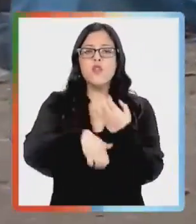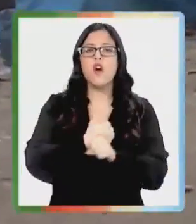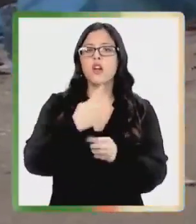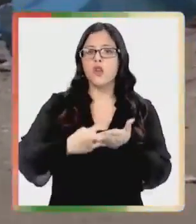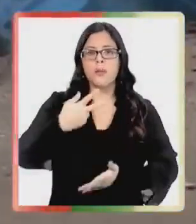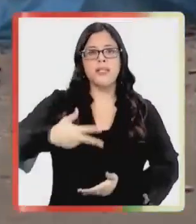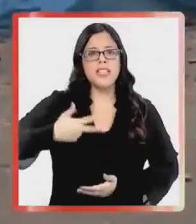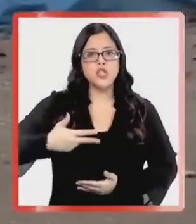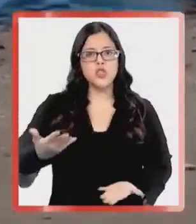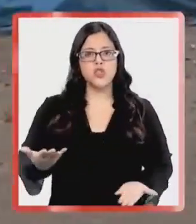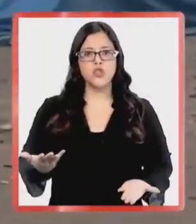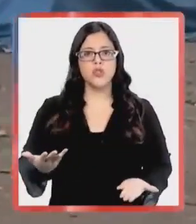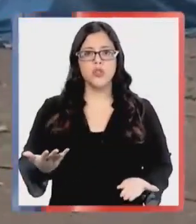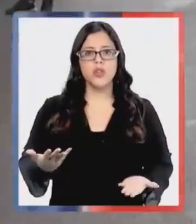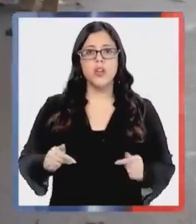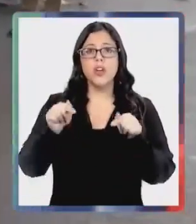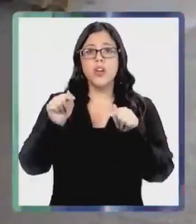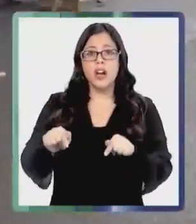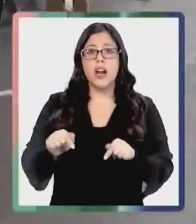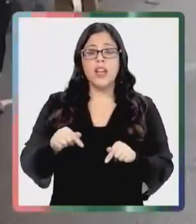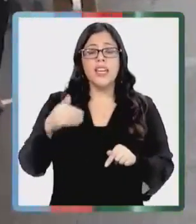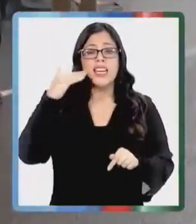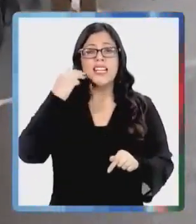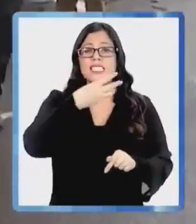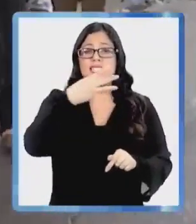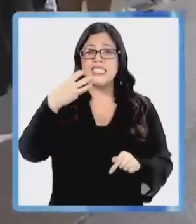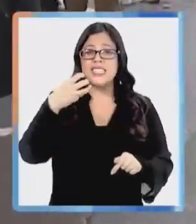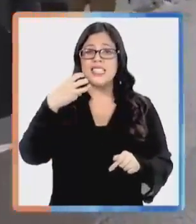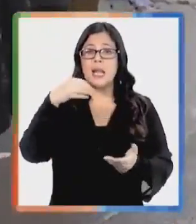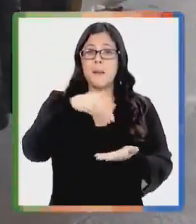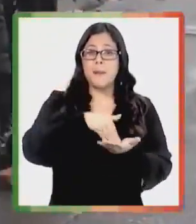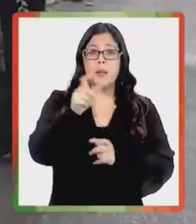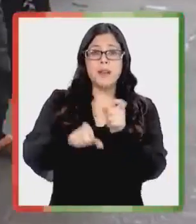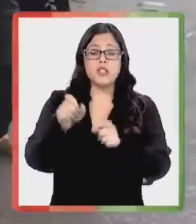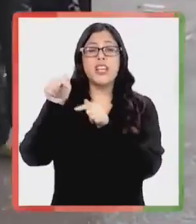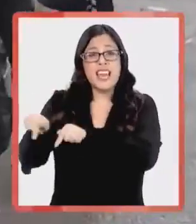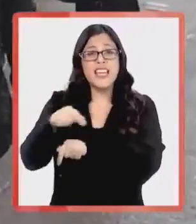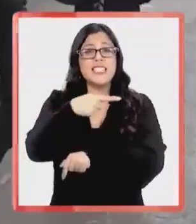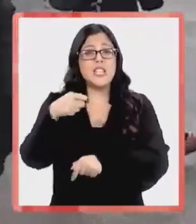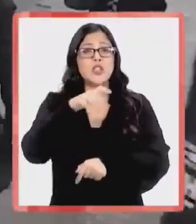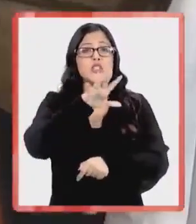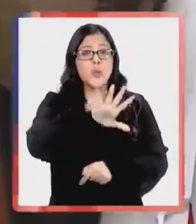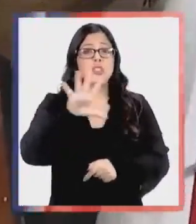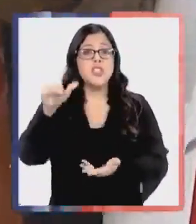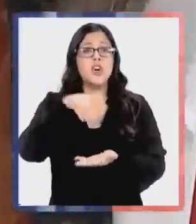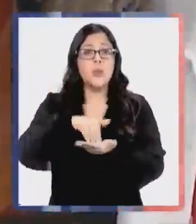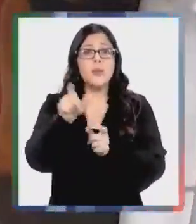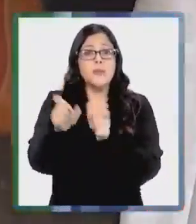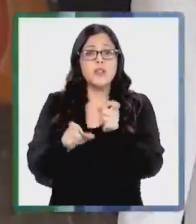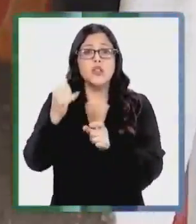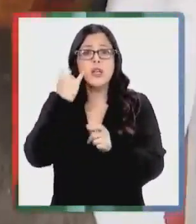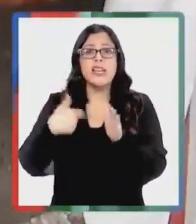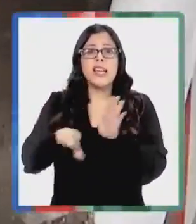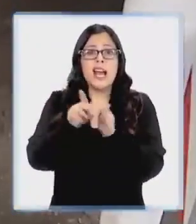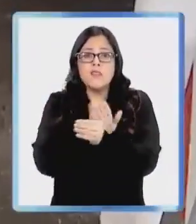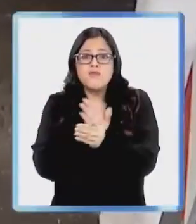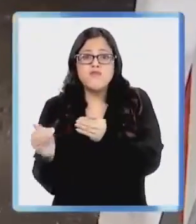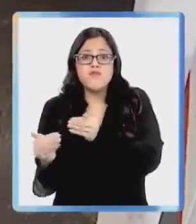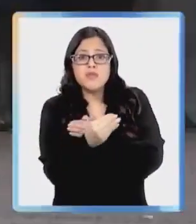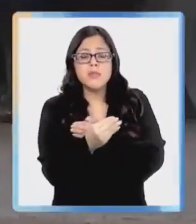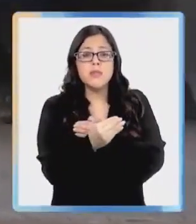.000 personas, de ellas 155.000, que habían ingresado de manera irregular a Chile y fueron regularizadas. Este no vamos a hacer